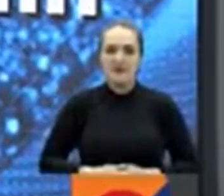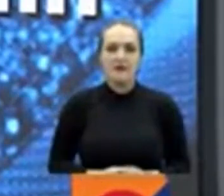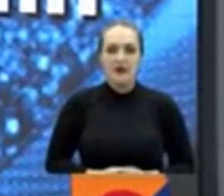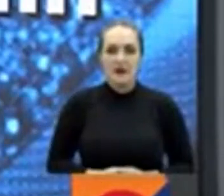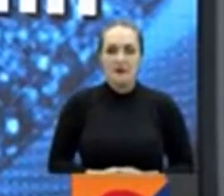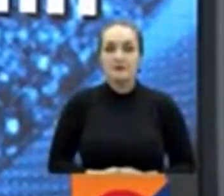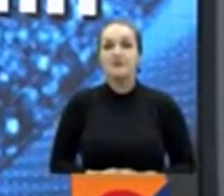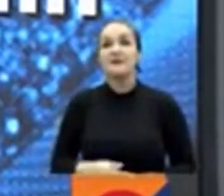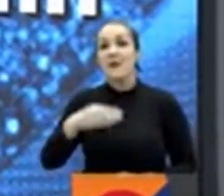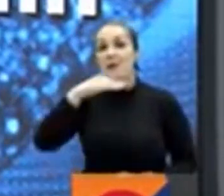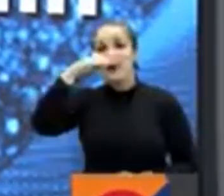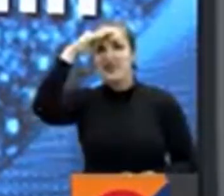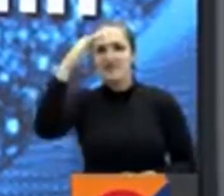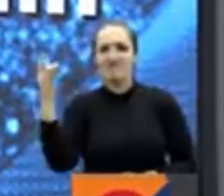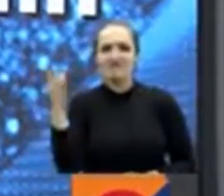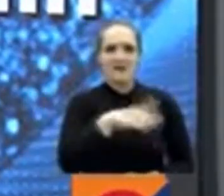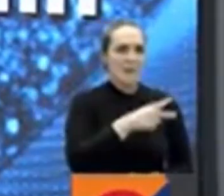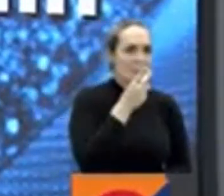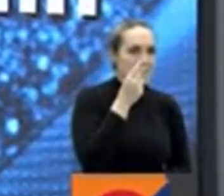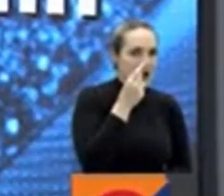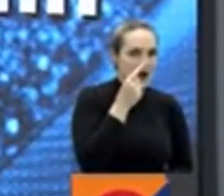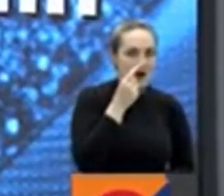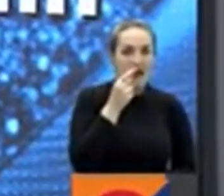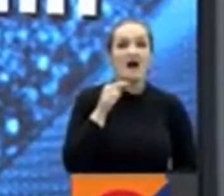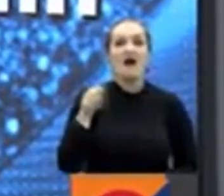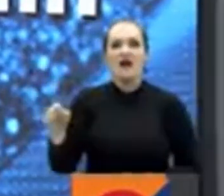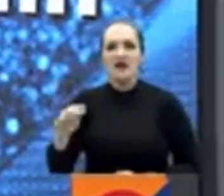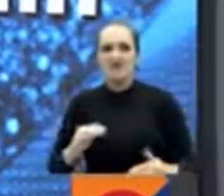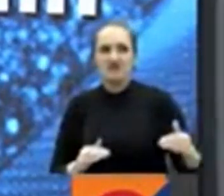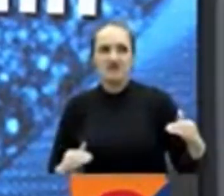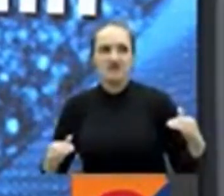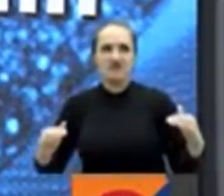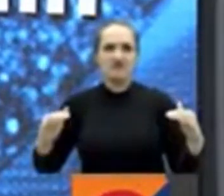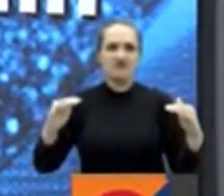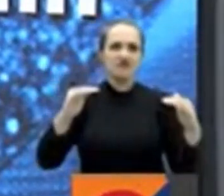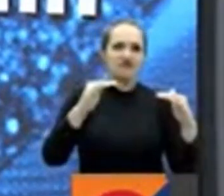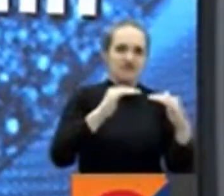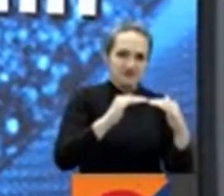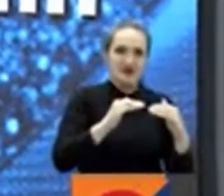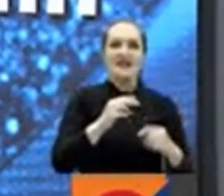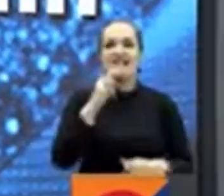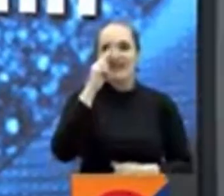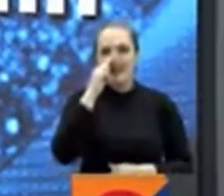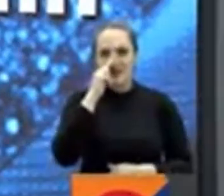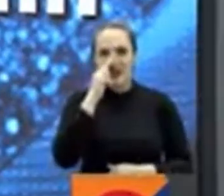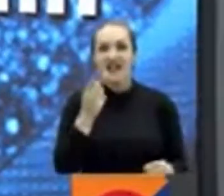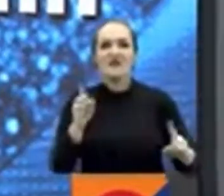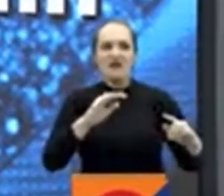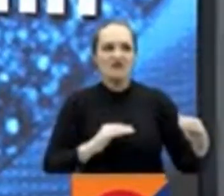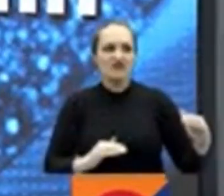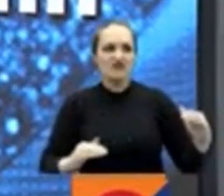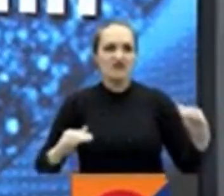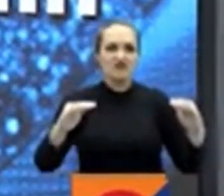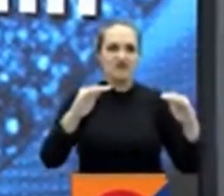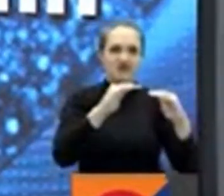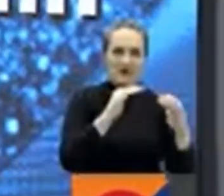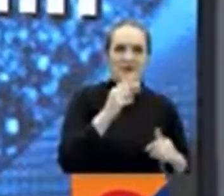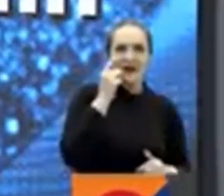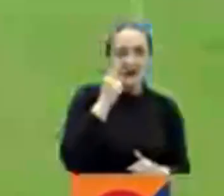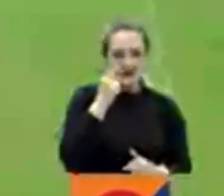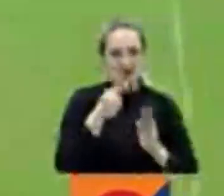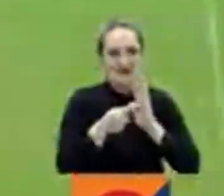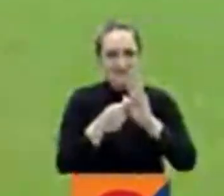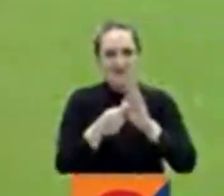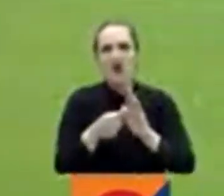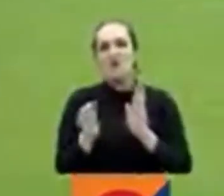Medellín le ganó al Deportivo Pereira y alcanzó a los Matecañas y a Nacional que es séptimo en la tabla de posiciones de la Liga con 19 puntos Acá tenemos